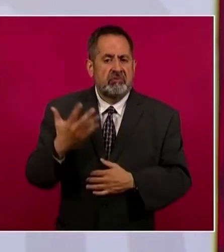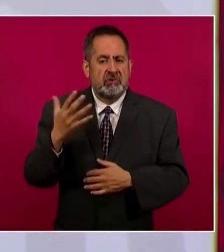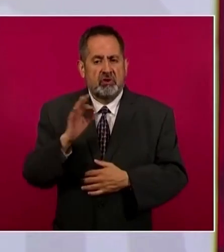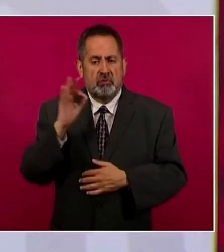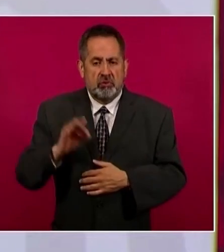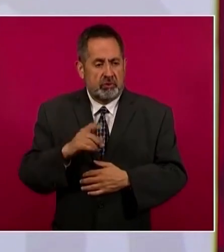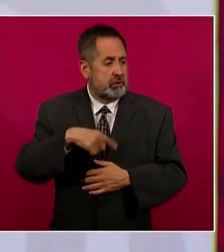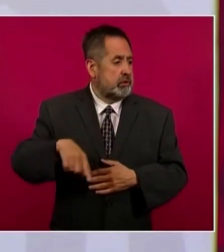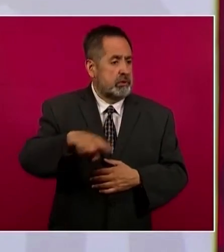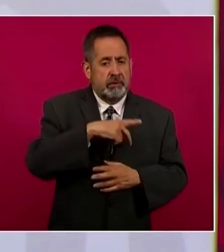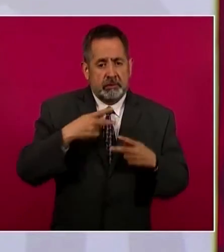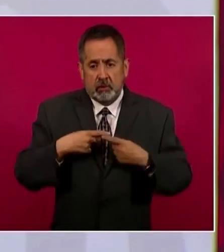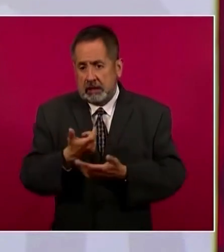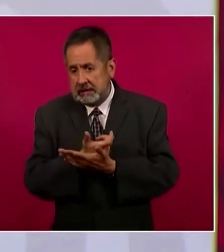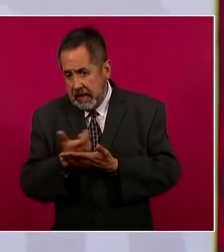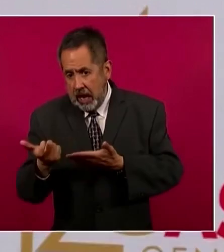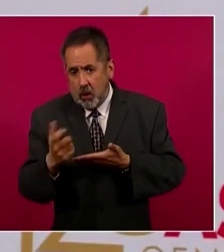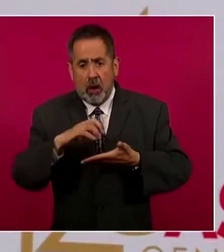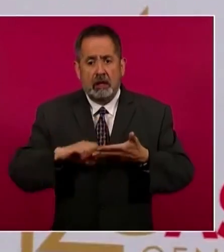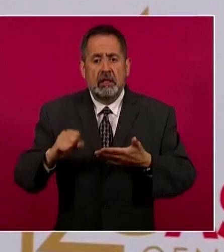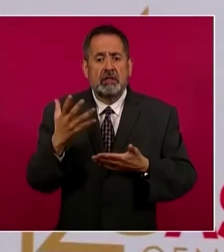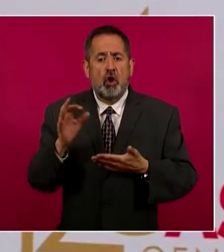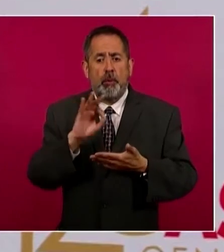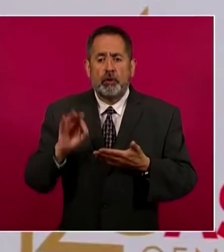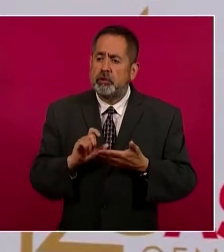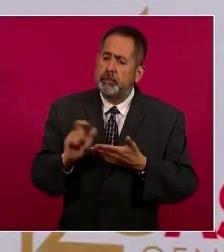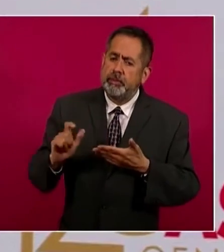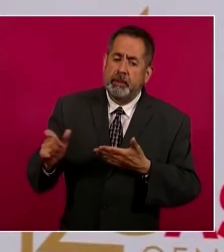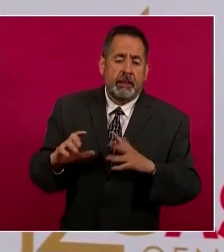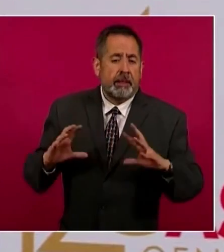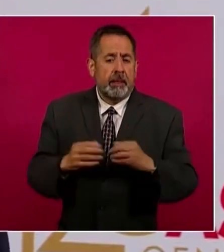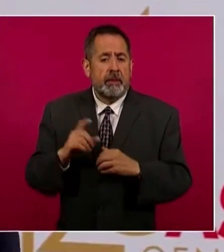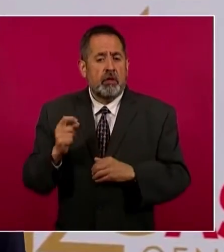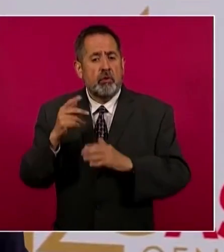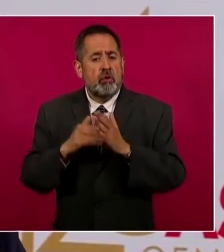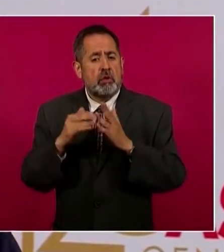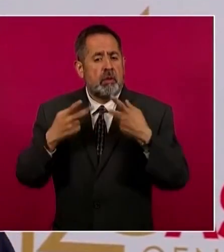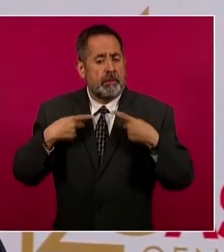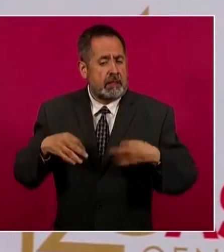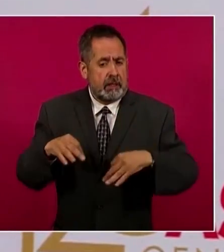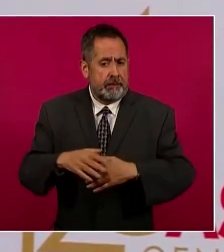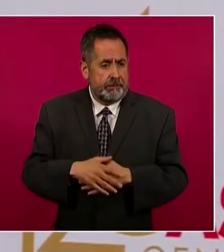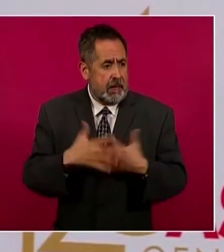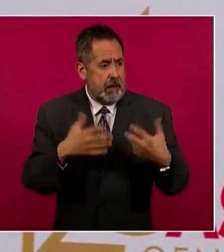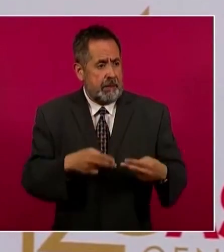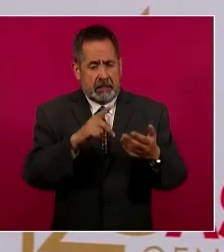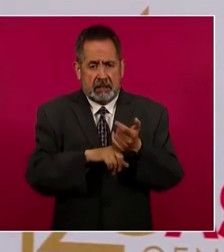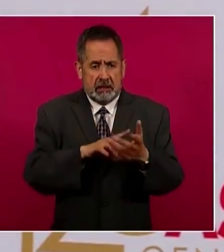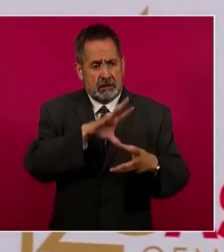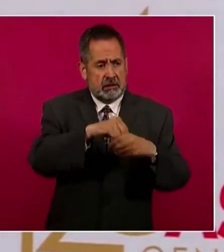del salario de más de 21 millones de trabajadores. Estas empresas están agrupadas en